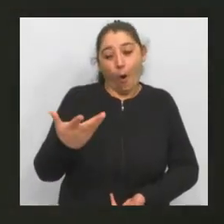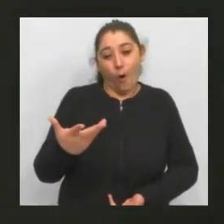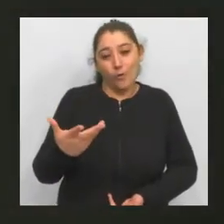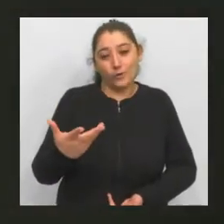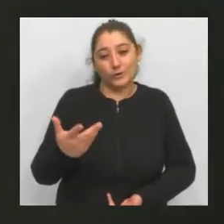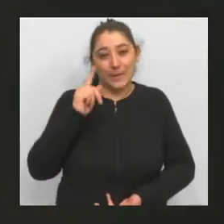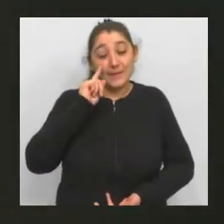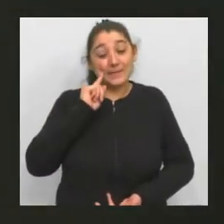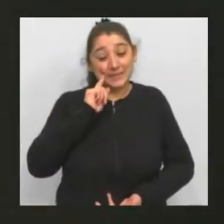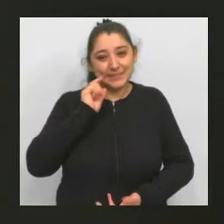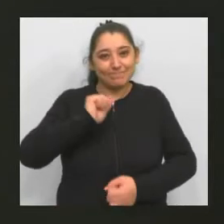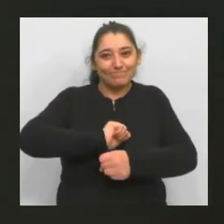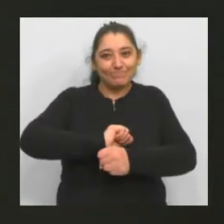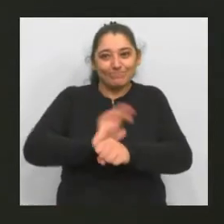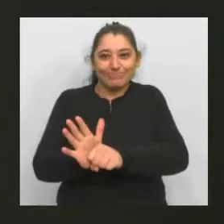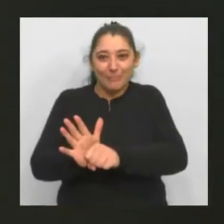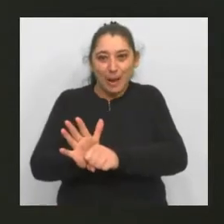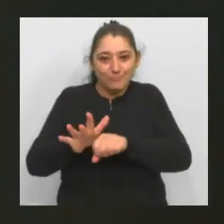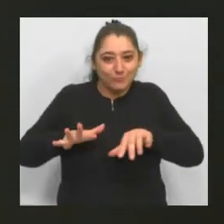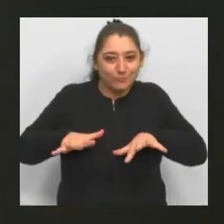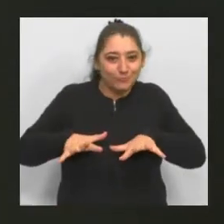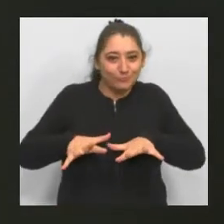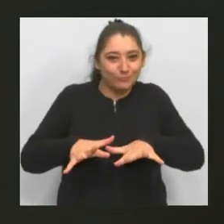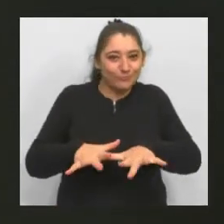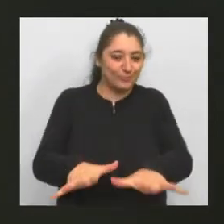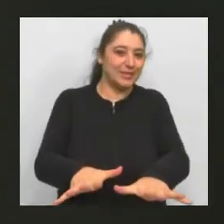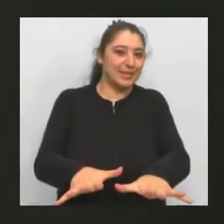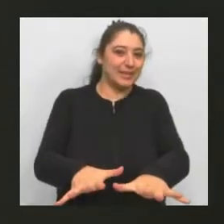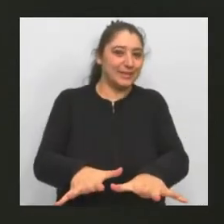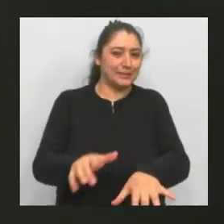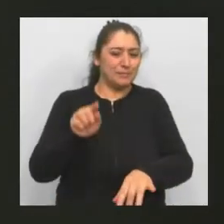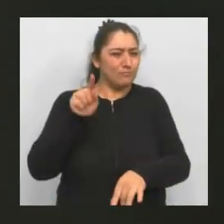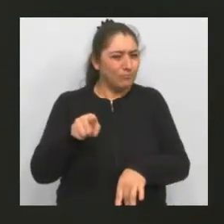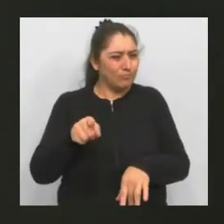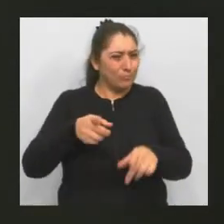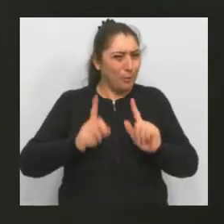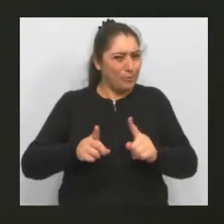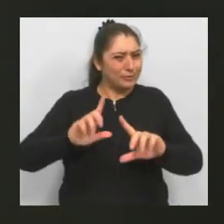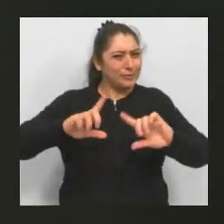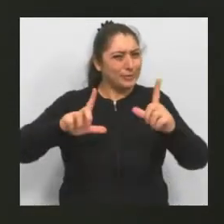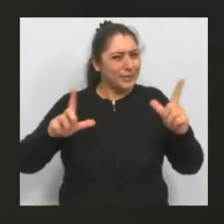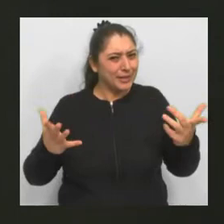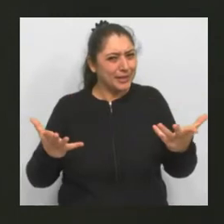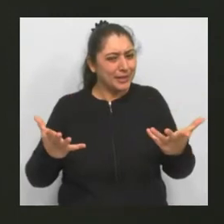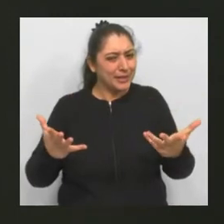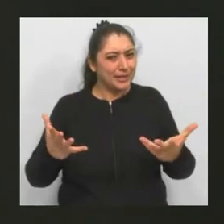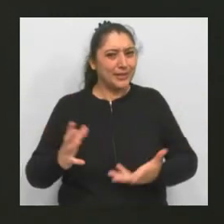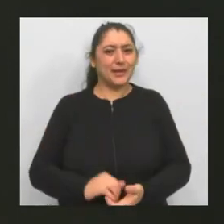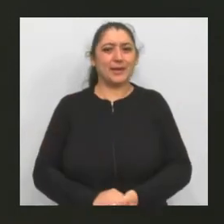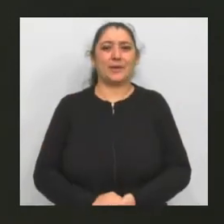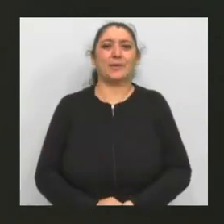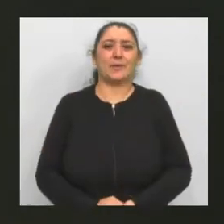tiempo en el que nos hemos quedado en casa, vos como profesora de letras, hemos